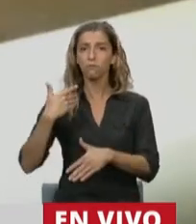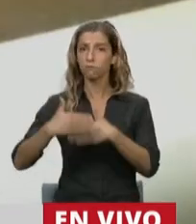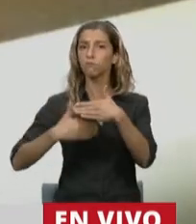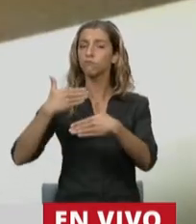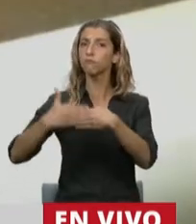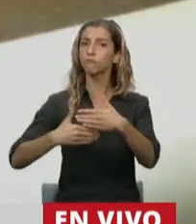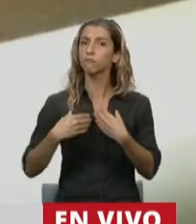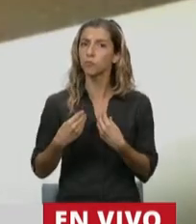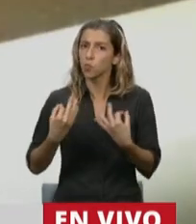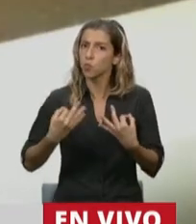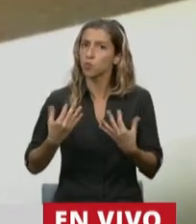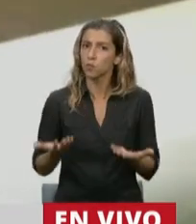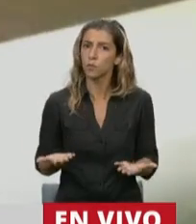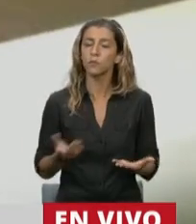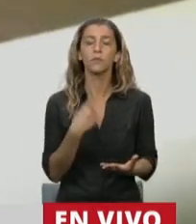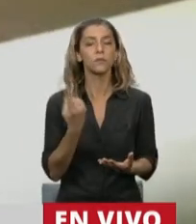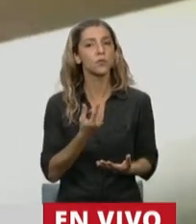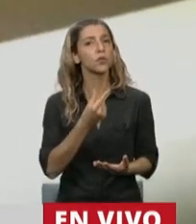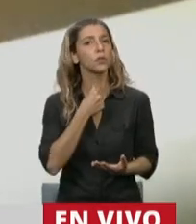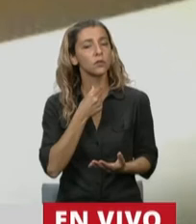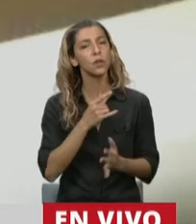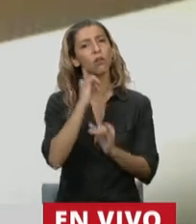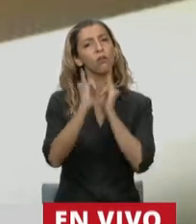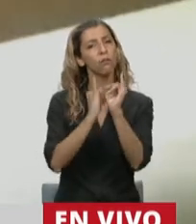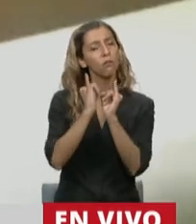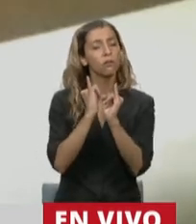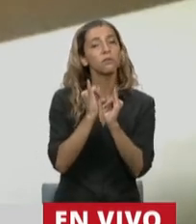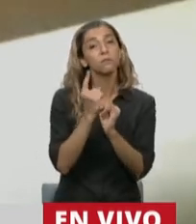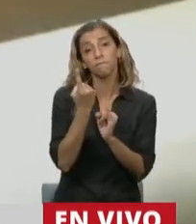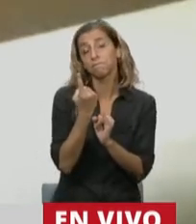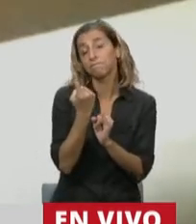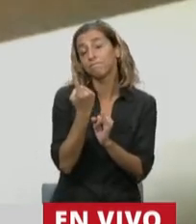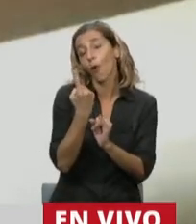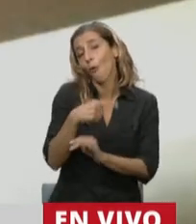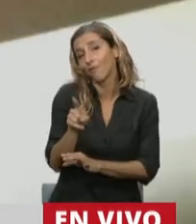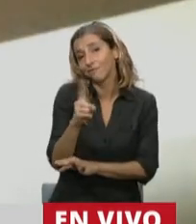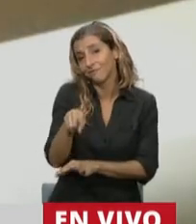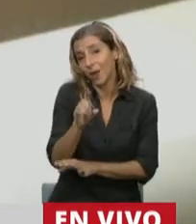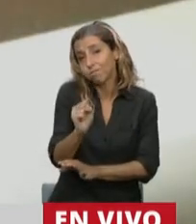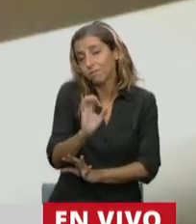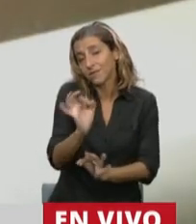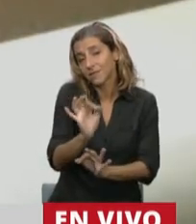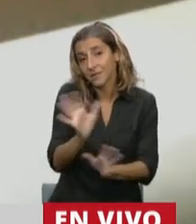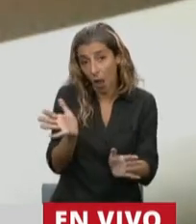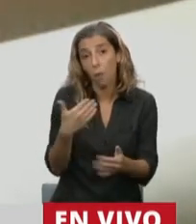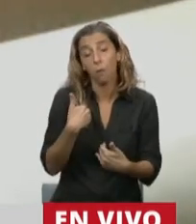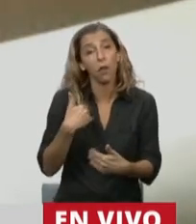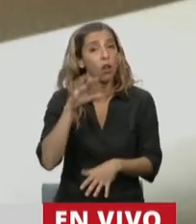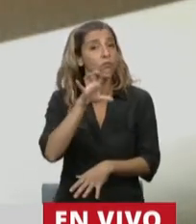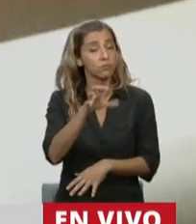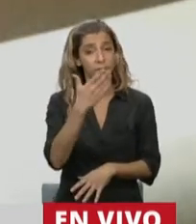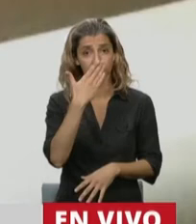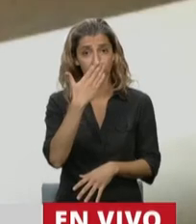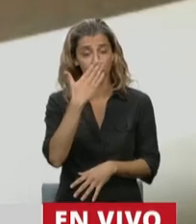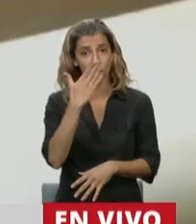Por eso yo me atrevo a contar lo que muchos ya conocen, que es precisamente en nuestra provincia de Córdoba la experiencia